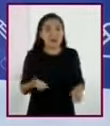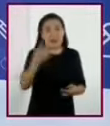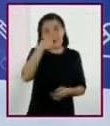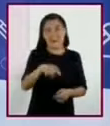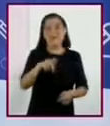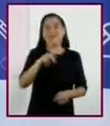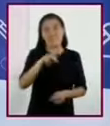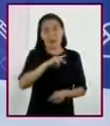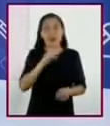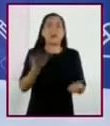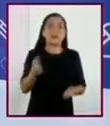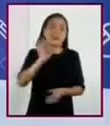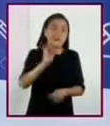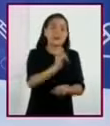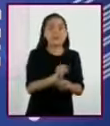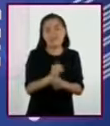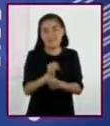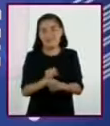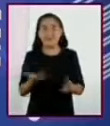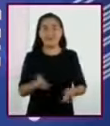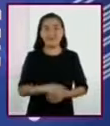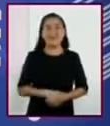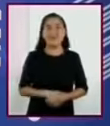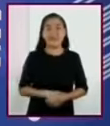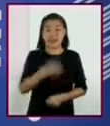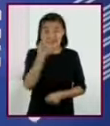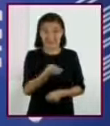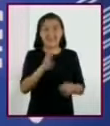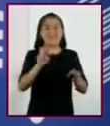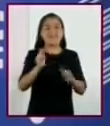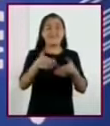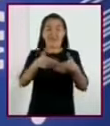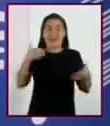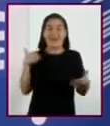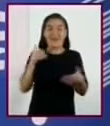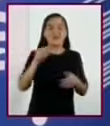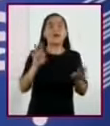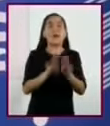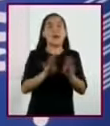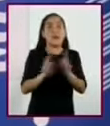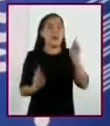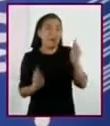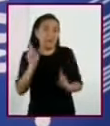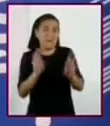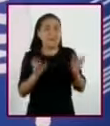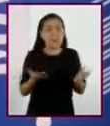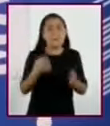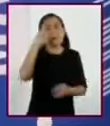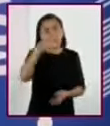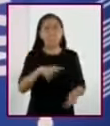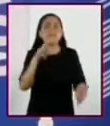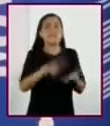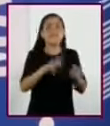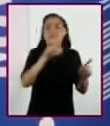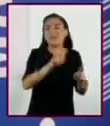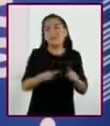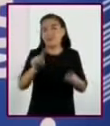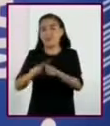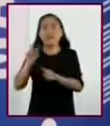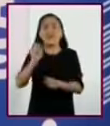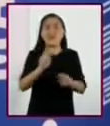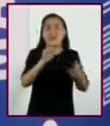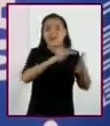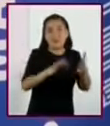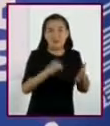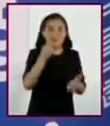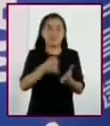personal o de investigación. Esto de la anticipación y las predicciones es válido para cualquier tipo de texto, a si